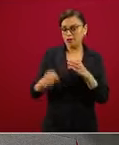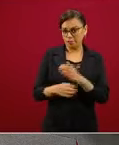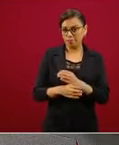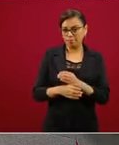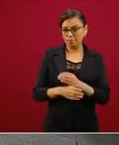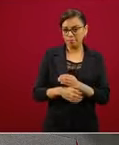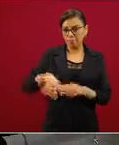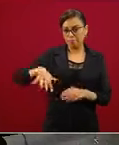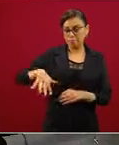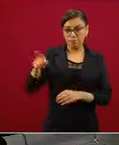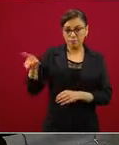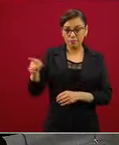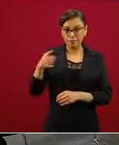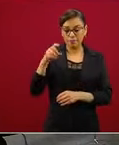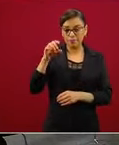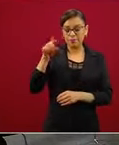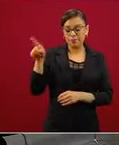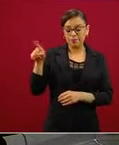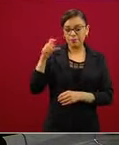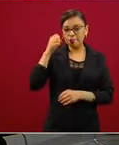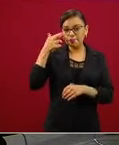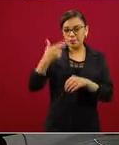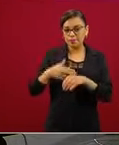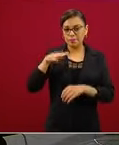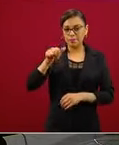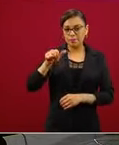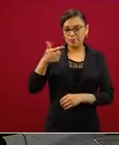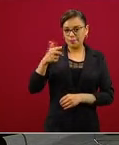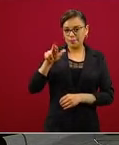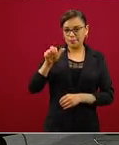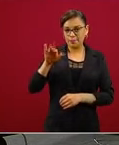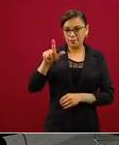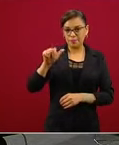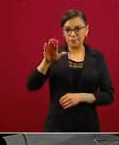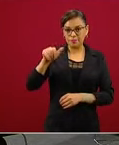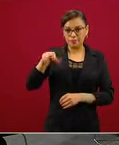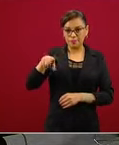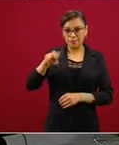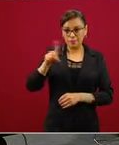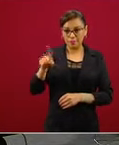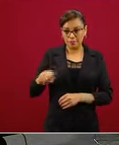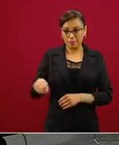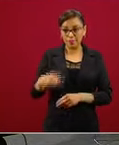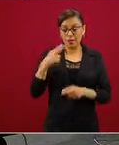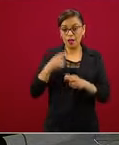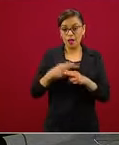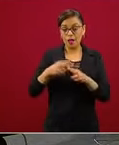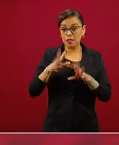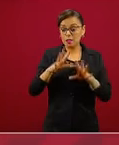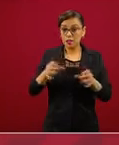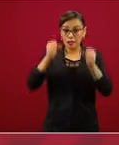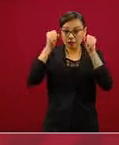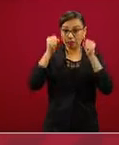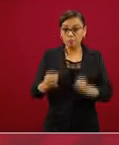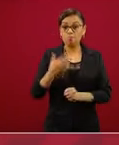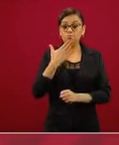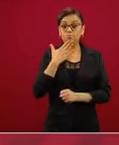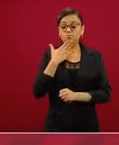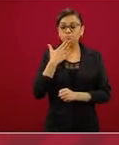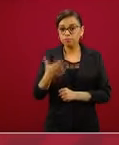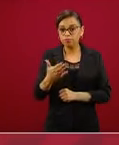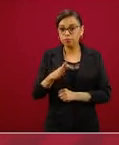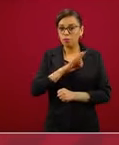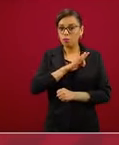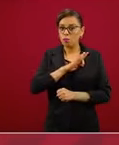secretaria Graciela Márquez, no vamos a regresar a clases hasta que sea seguro para nuestras niñas y niños